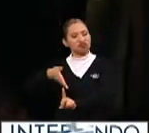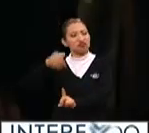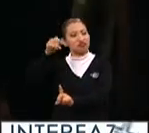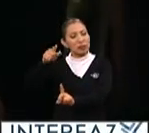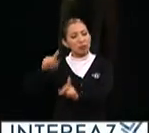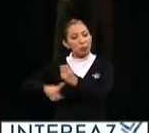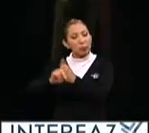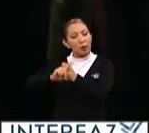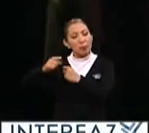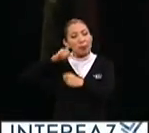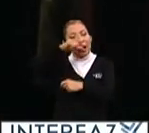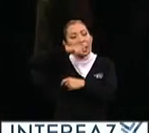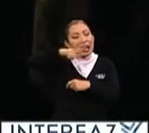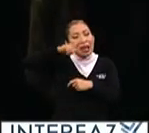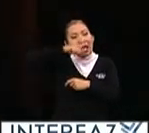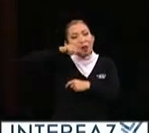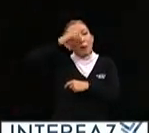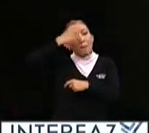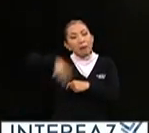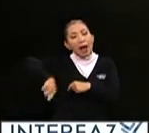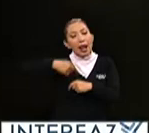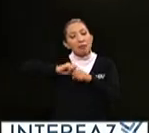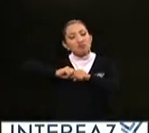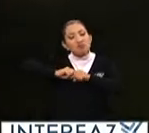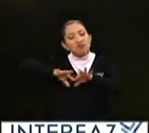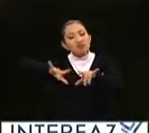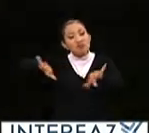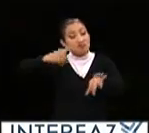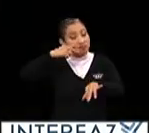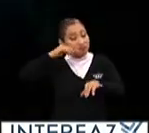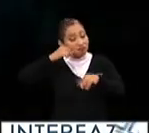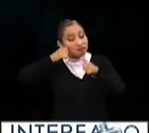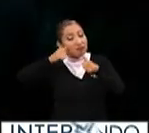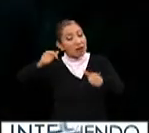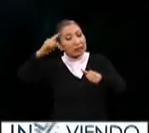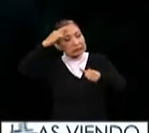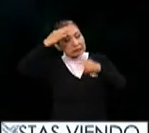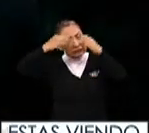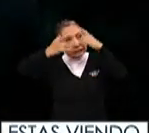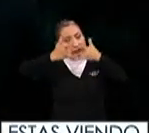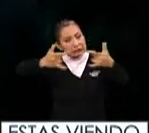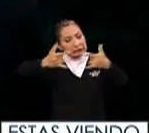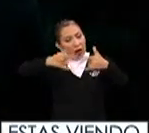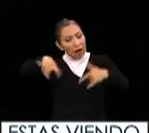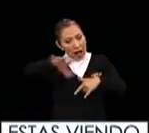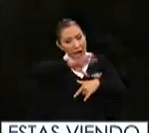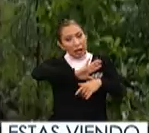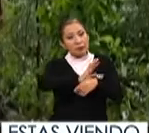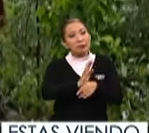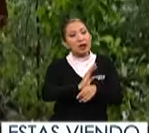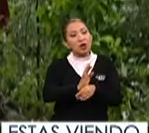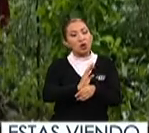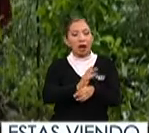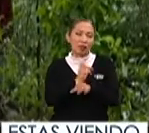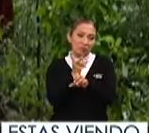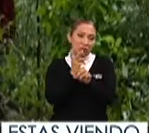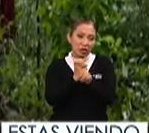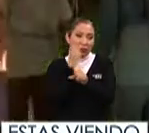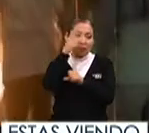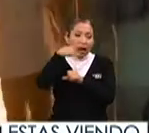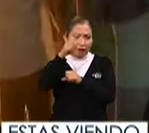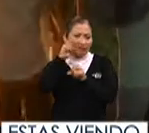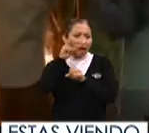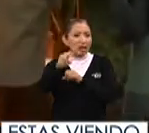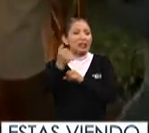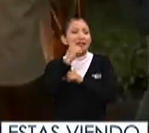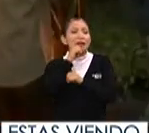justo en el conflicto de la lengua, pero para detonar alrededor de eso un montón de historias que surgen en la película. Bueno, la invitación es para que